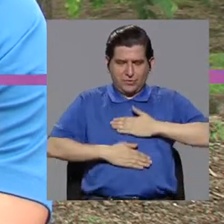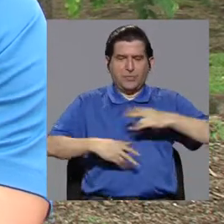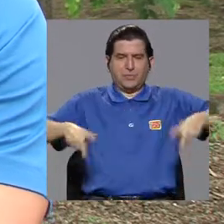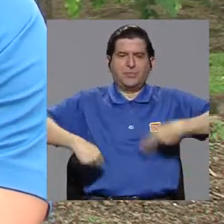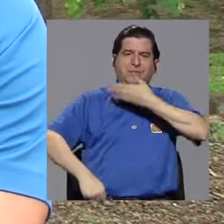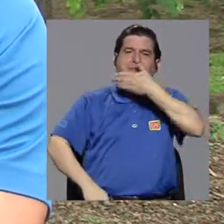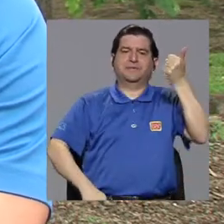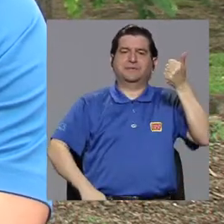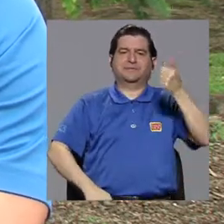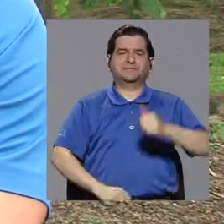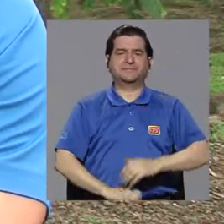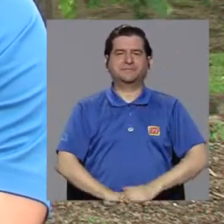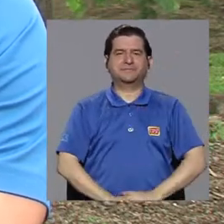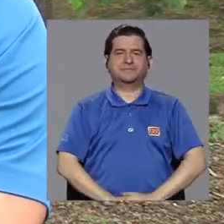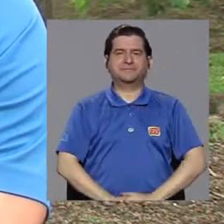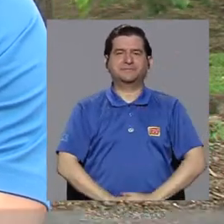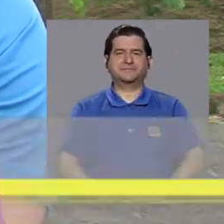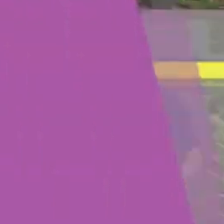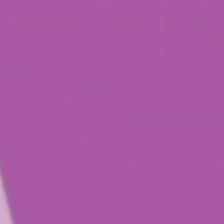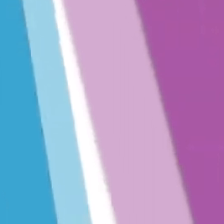Sigan disfrutando con Vivir Mejor.